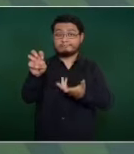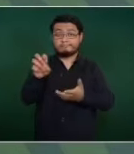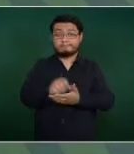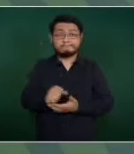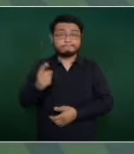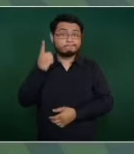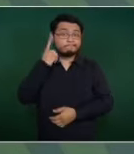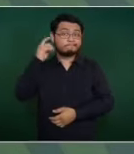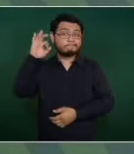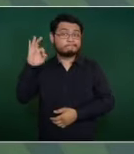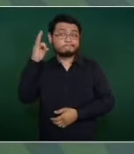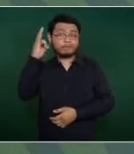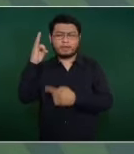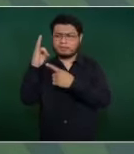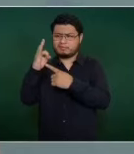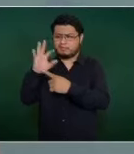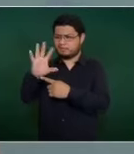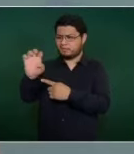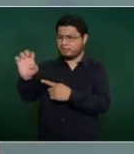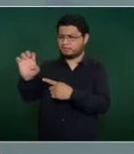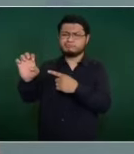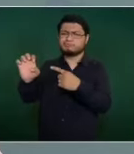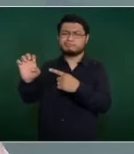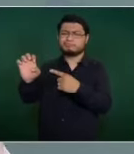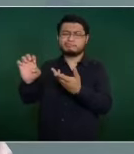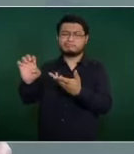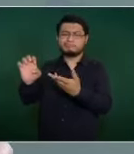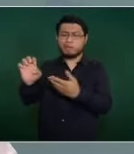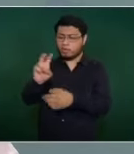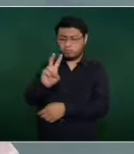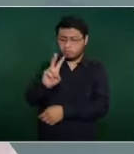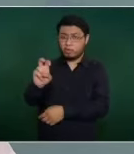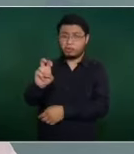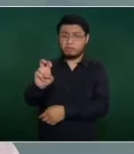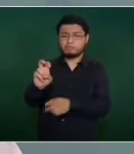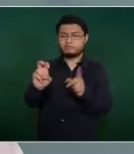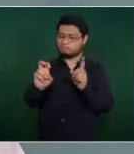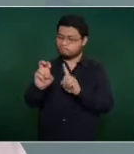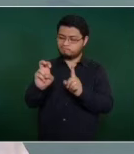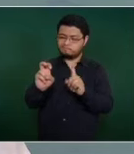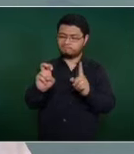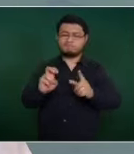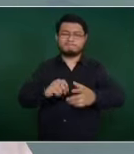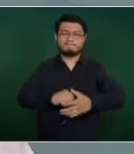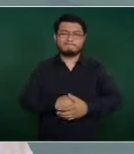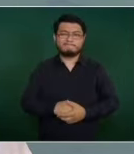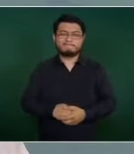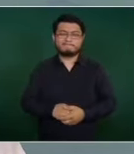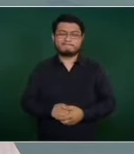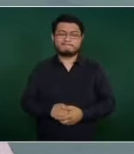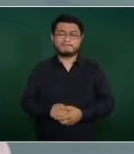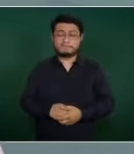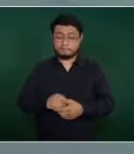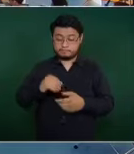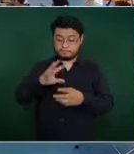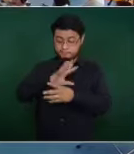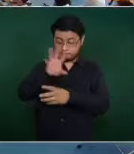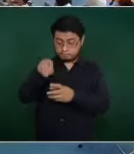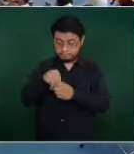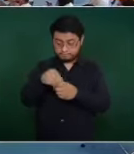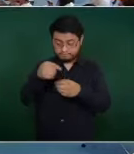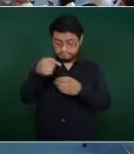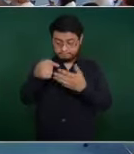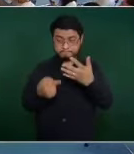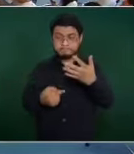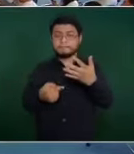federales, no 500, no 200 más. Y que todos los representantes